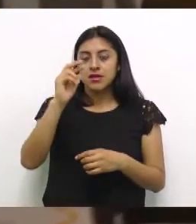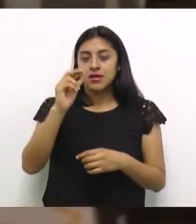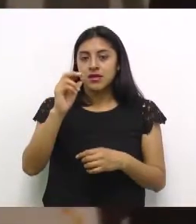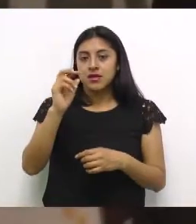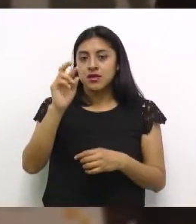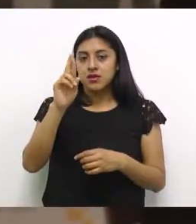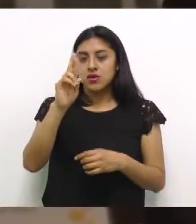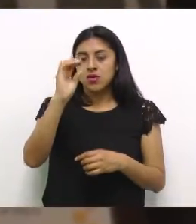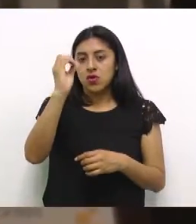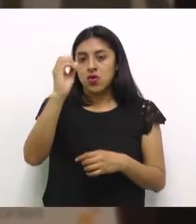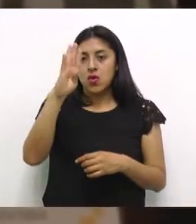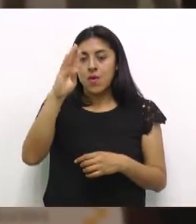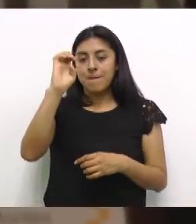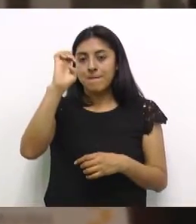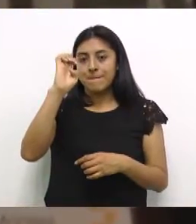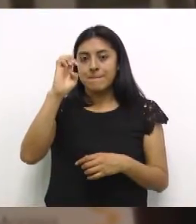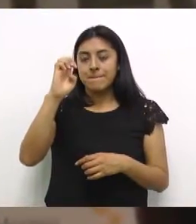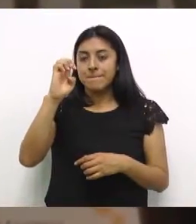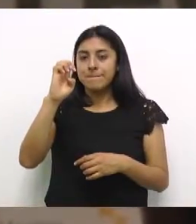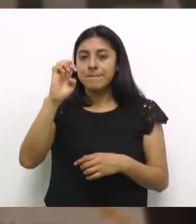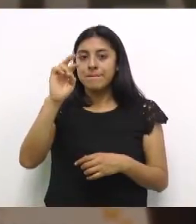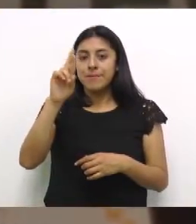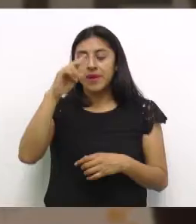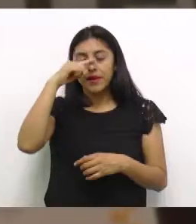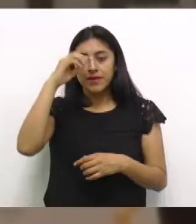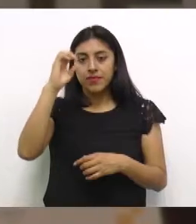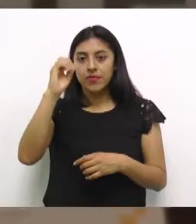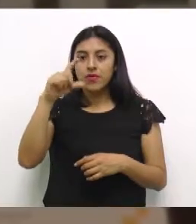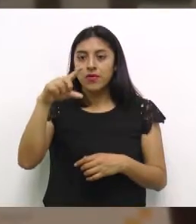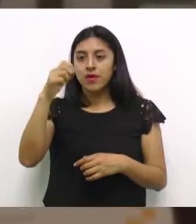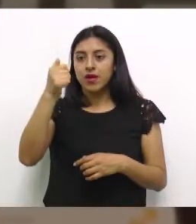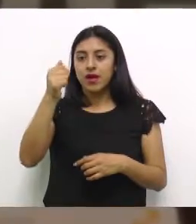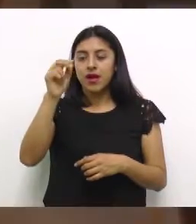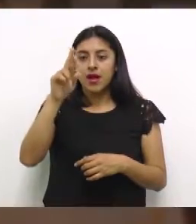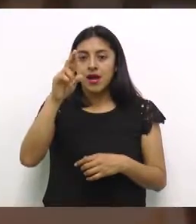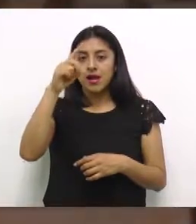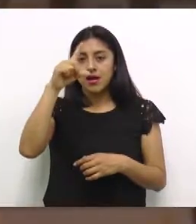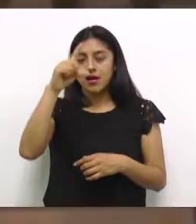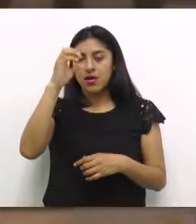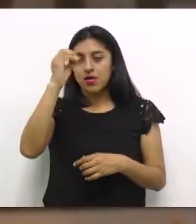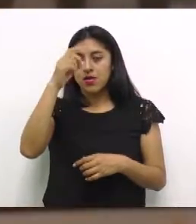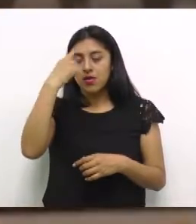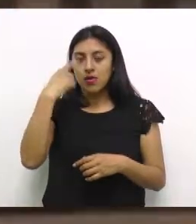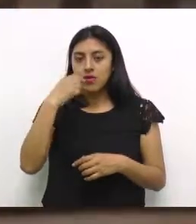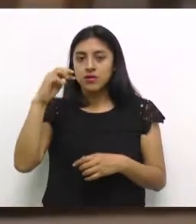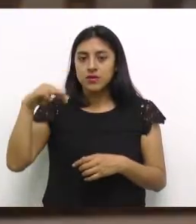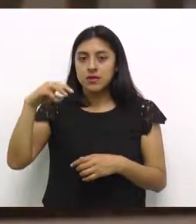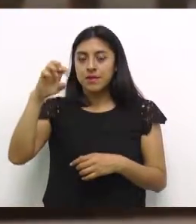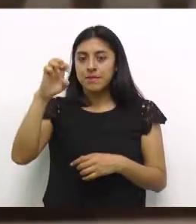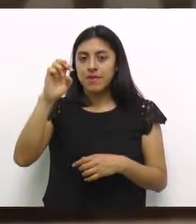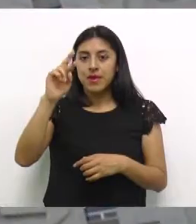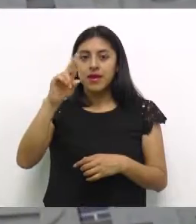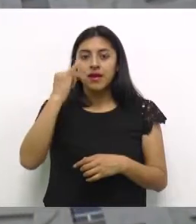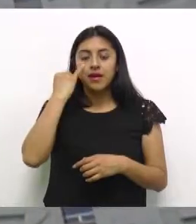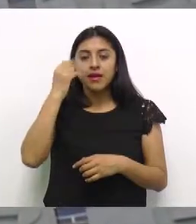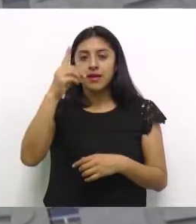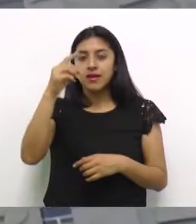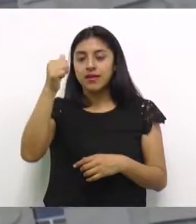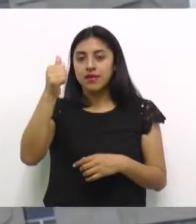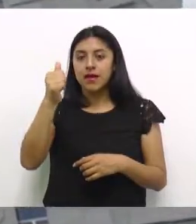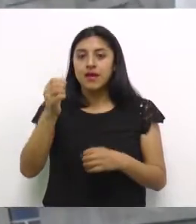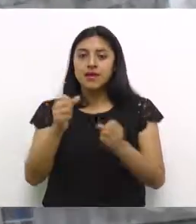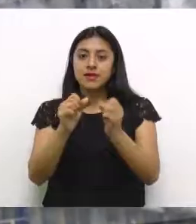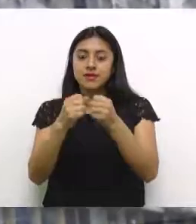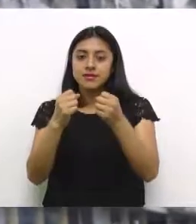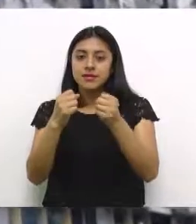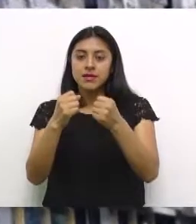Vázquez, Roberto Aysinena, Carlos Heusler y Carlos Mérida, diseñaron las estructuras y formas de los edificios del Banco de